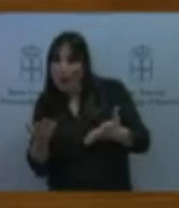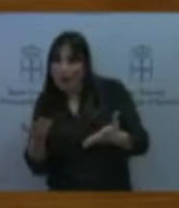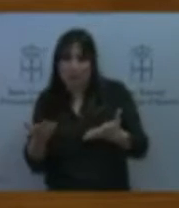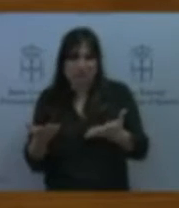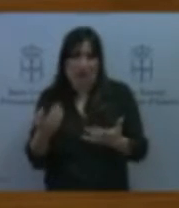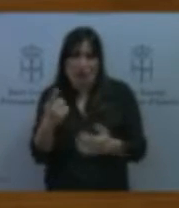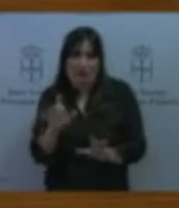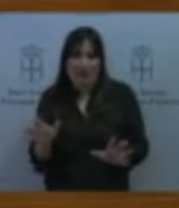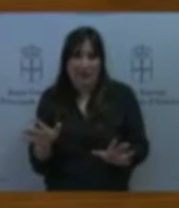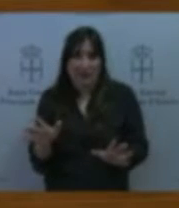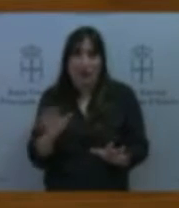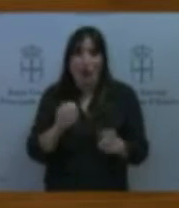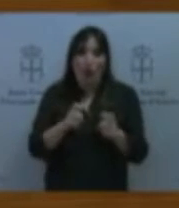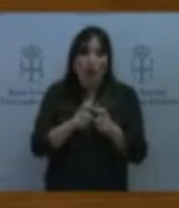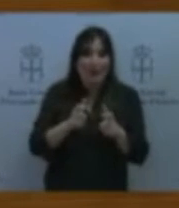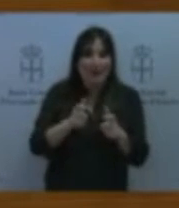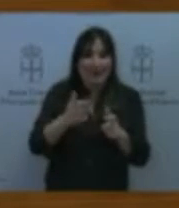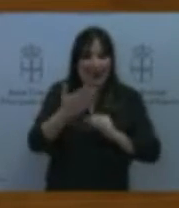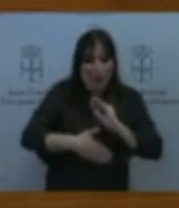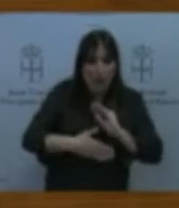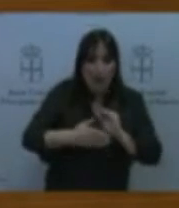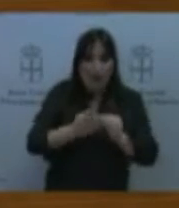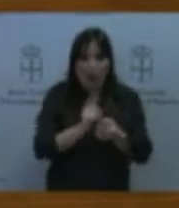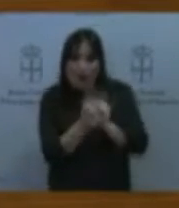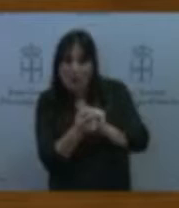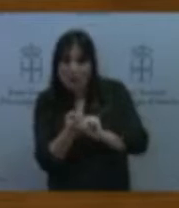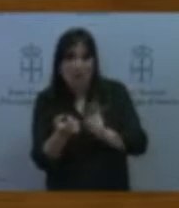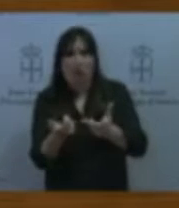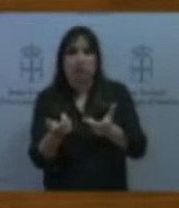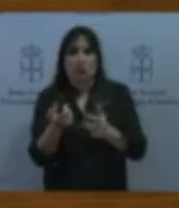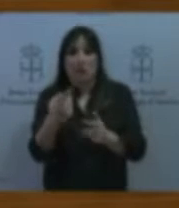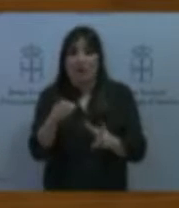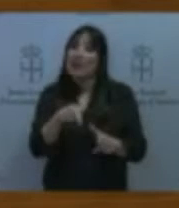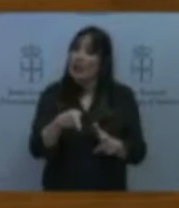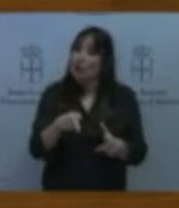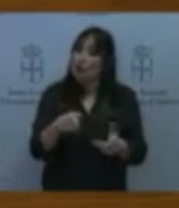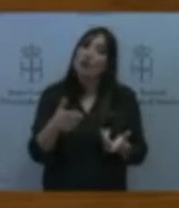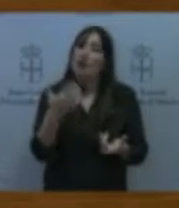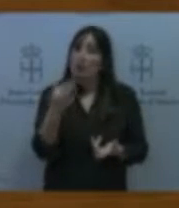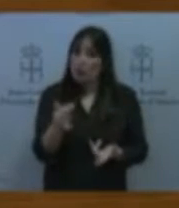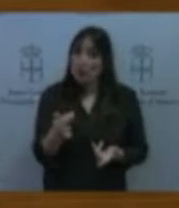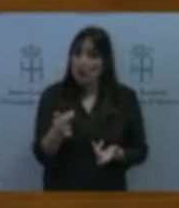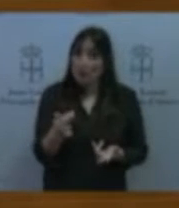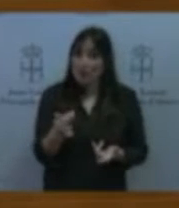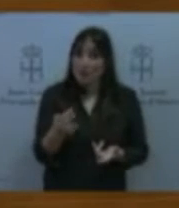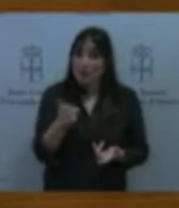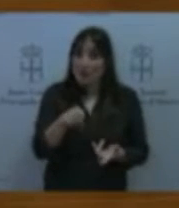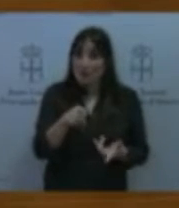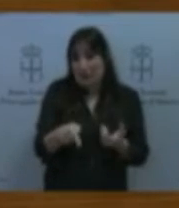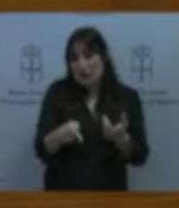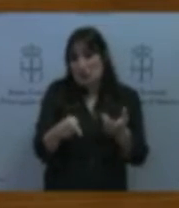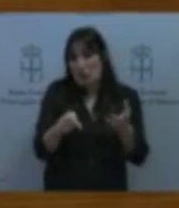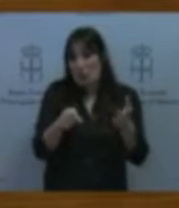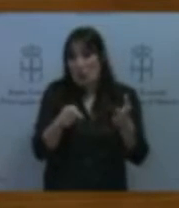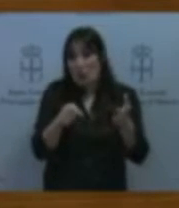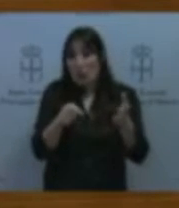caducado me deja de caducar. Es un cambio que ha sido también orientado por algunas de las discusiones que hemos mantenido en